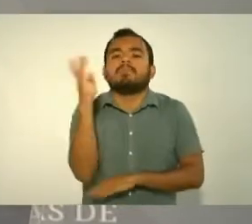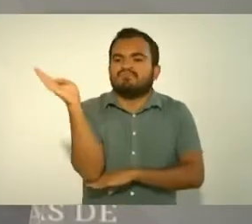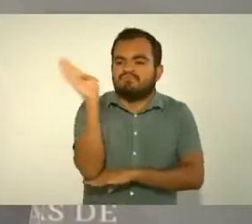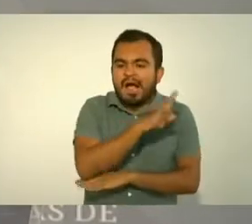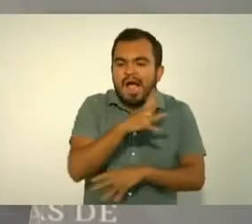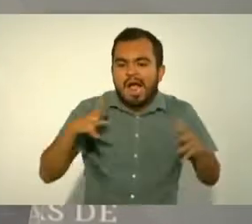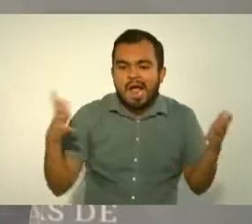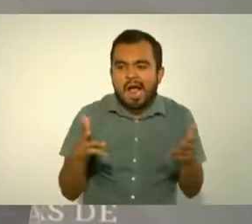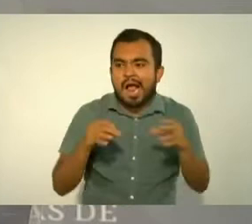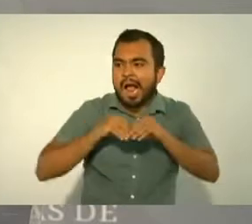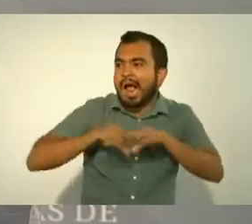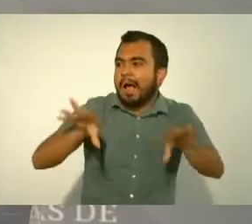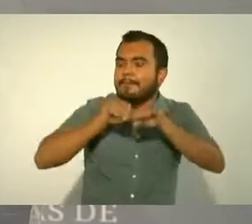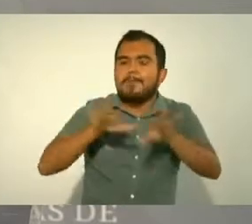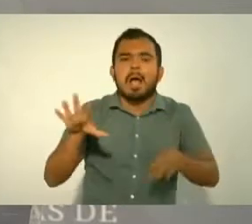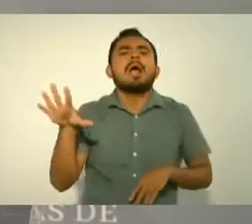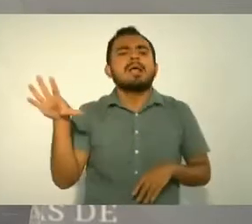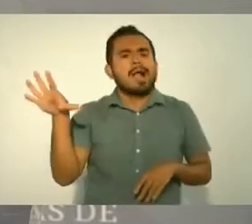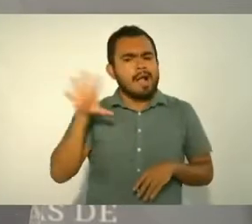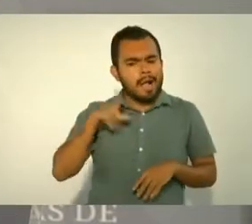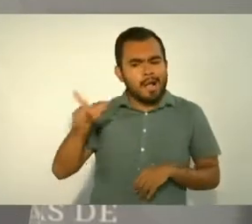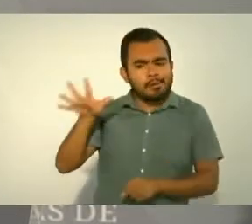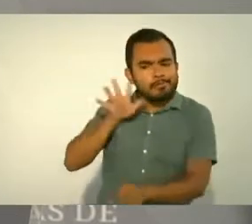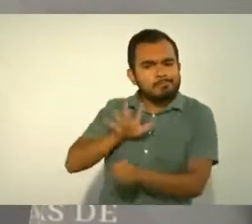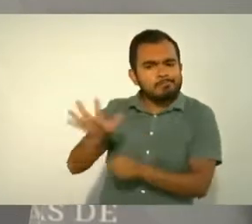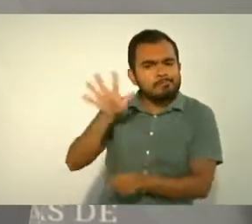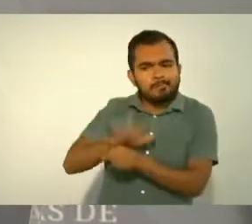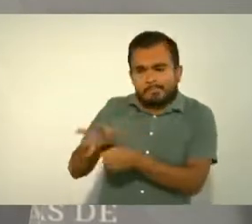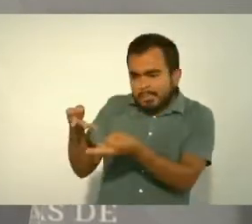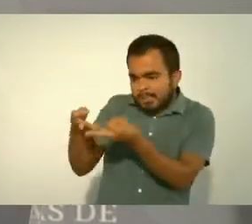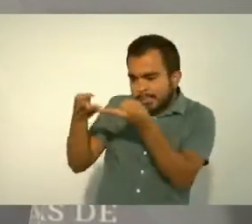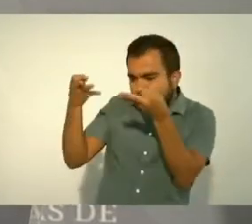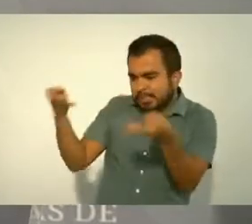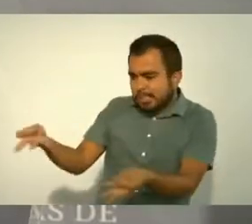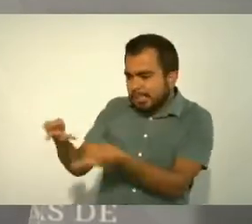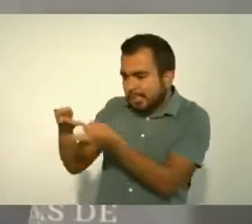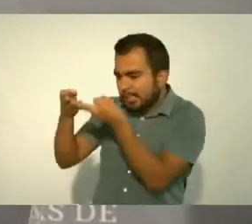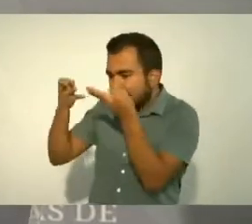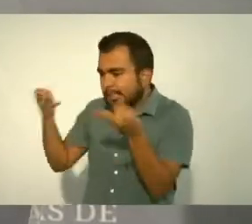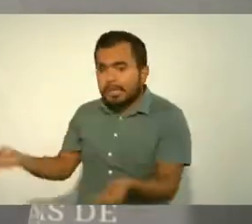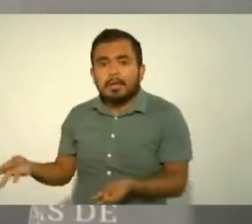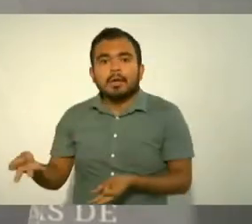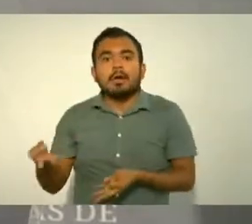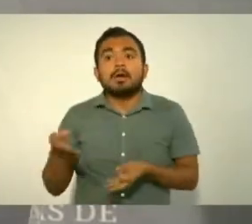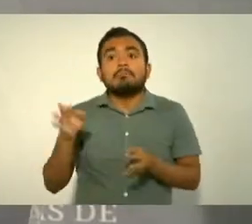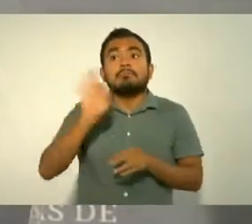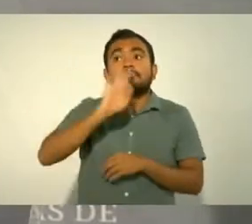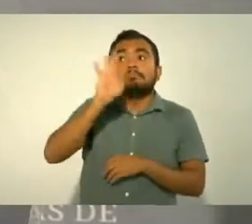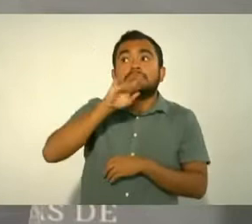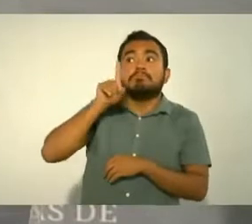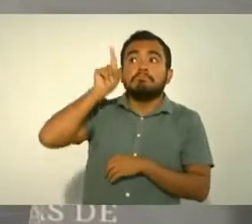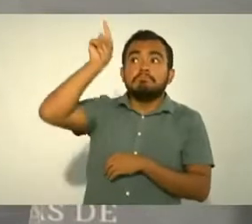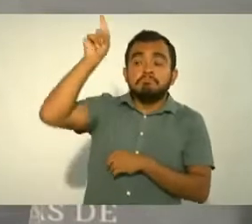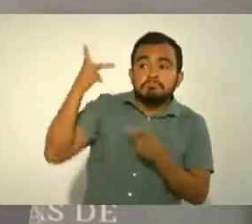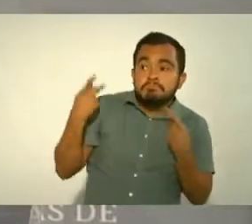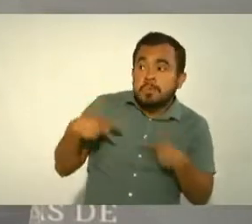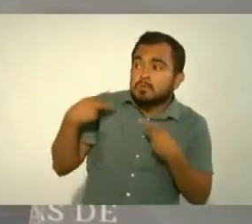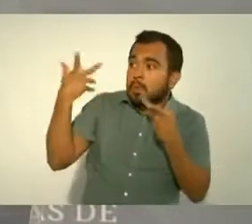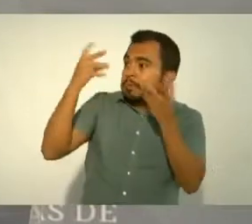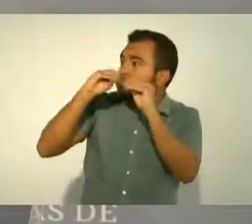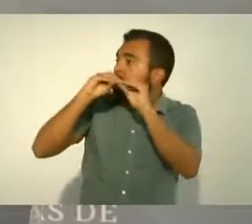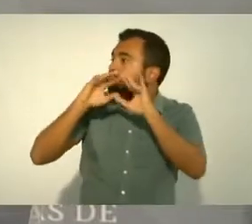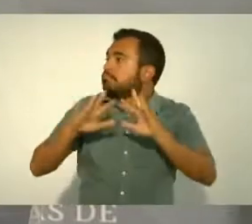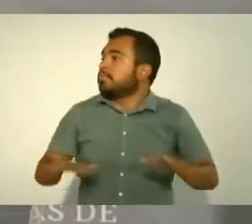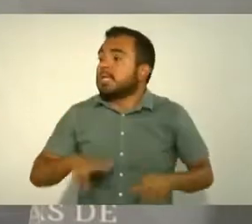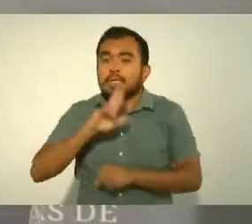las tierras si la naturaleza y el creador nos los permite va a haber